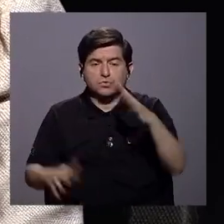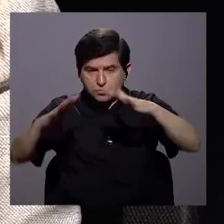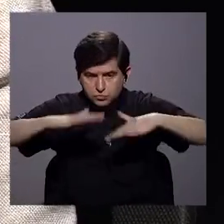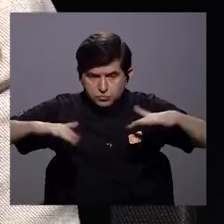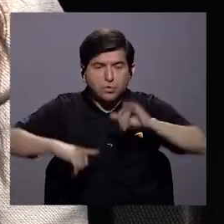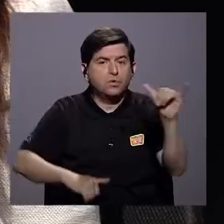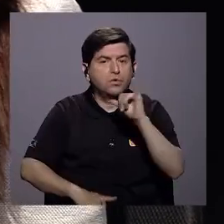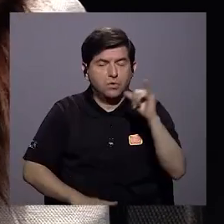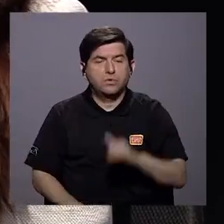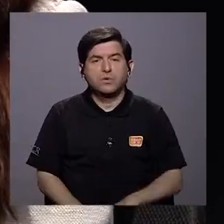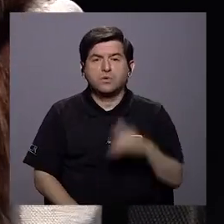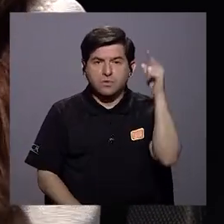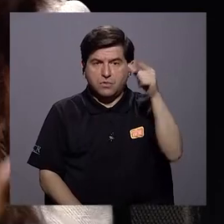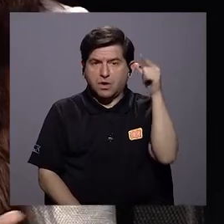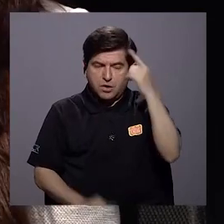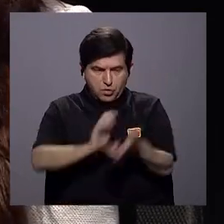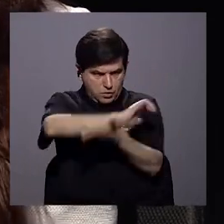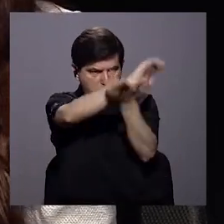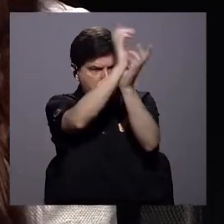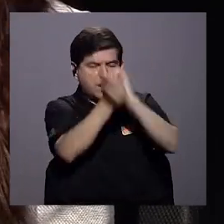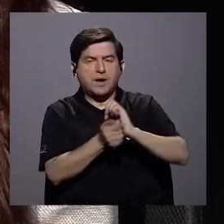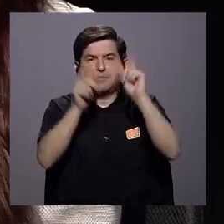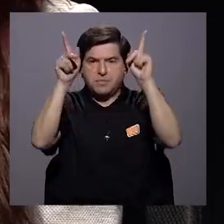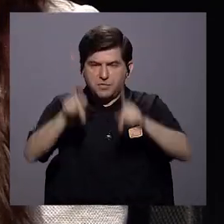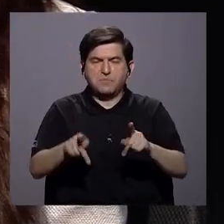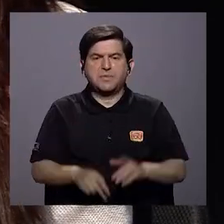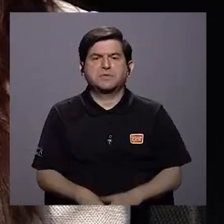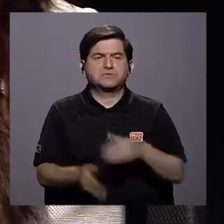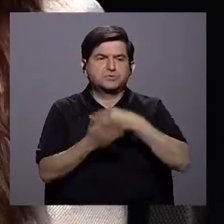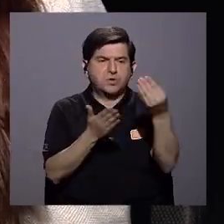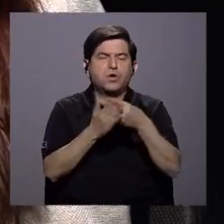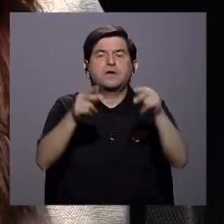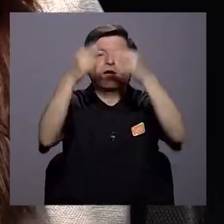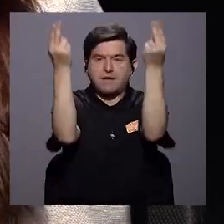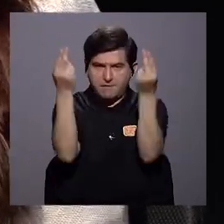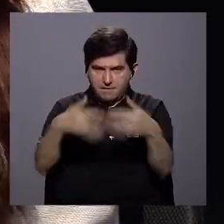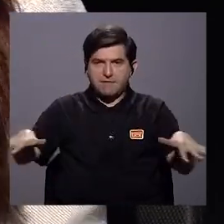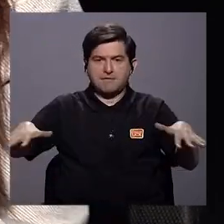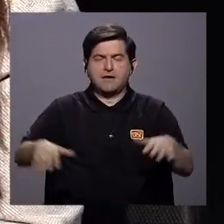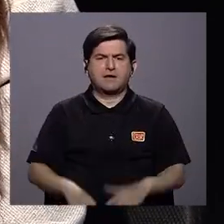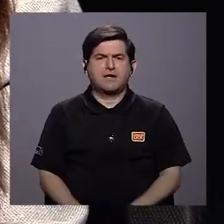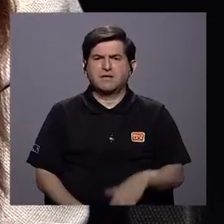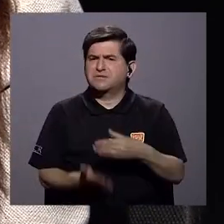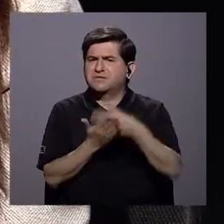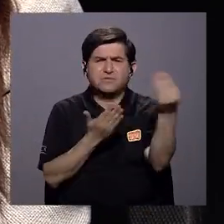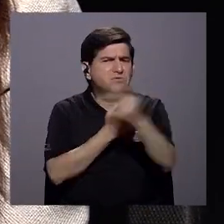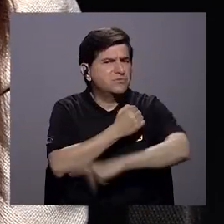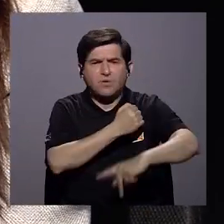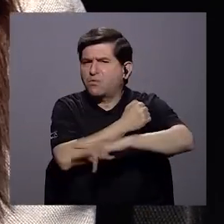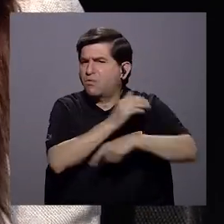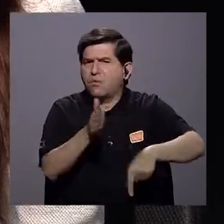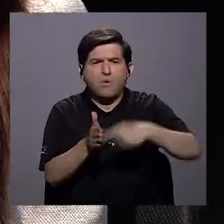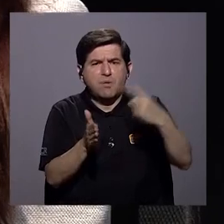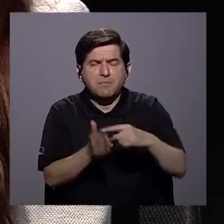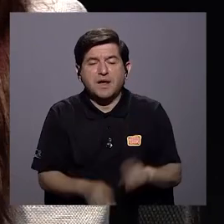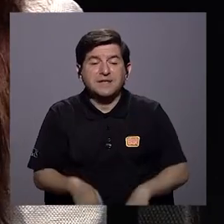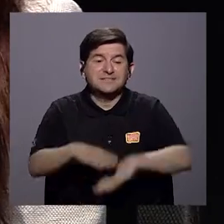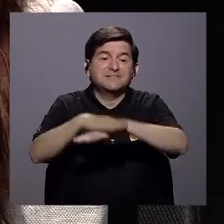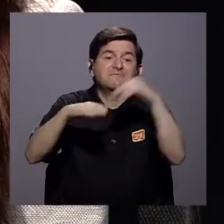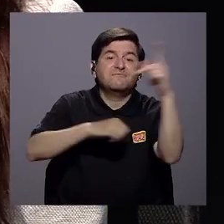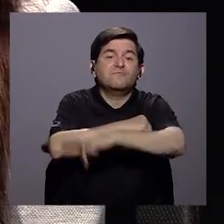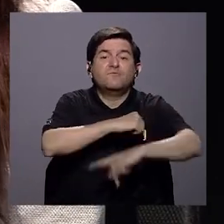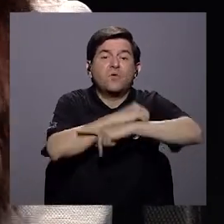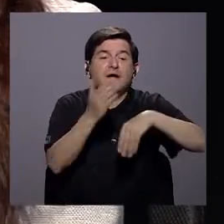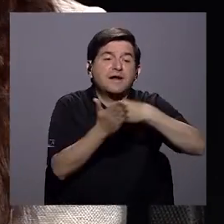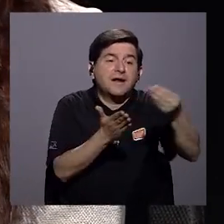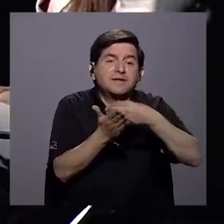espacios, sino también, por supuesto, una transformación donde la gente empieza a consumir en internet y ya no compra en el país muchas veces, compra fuera del